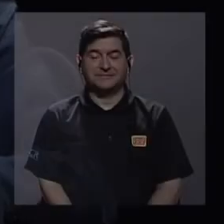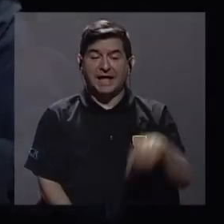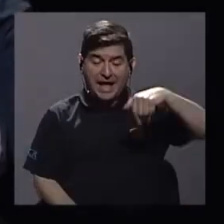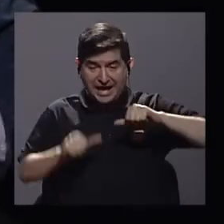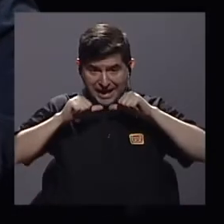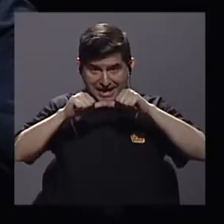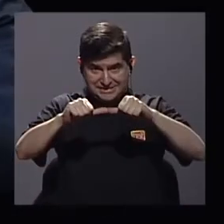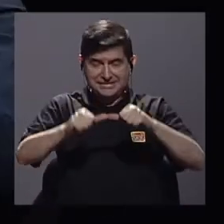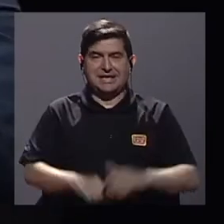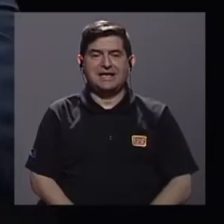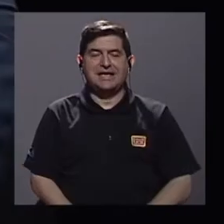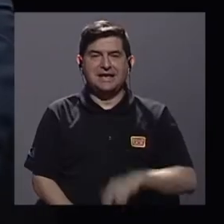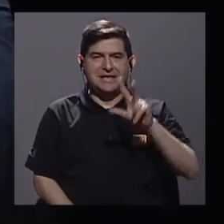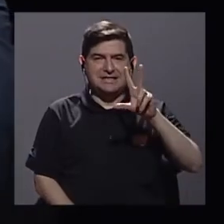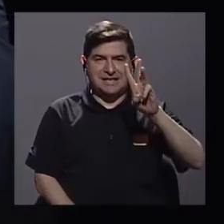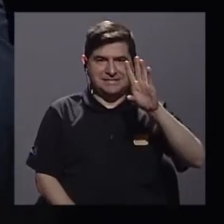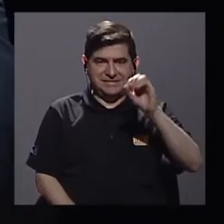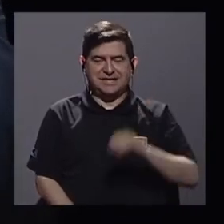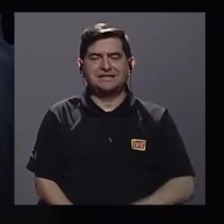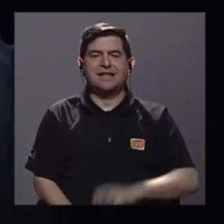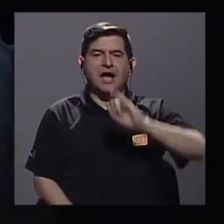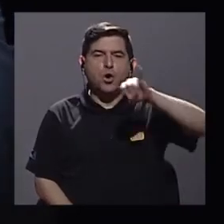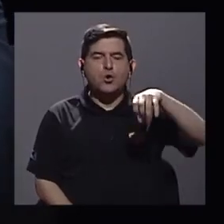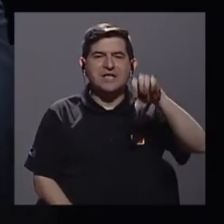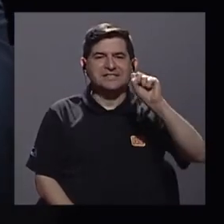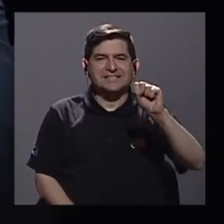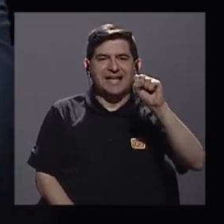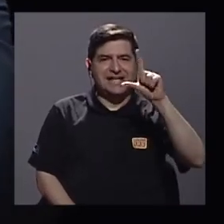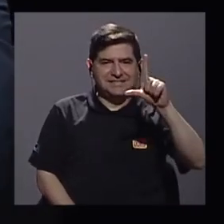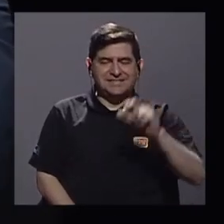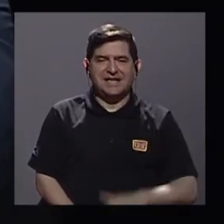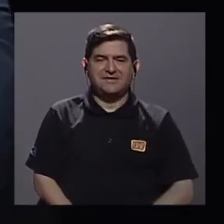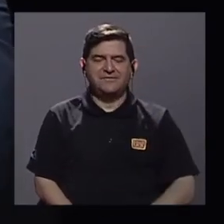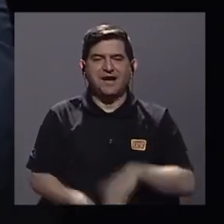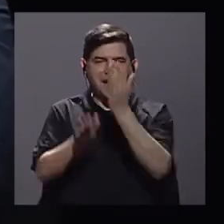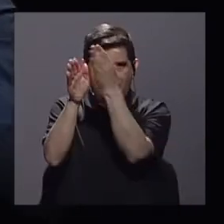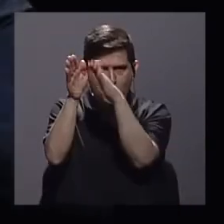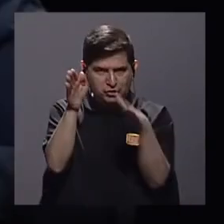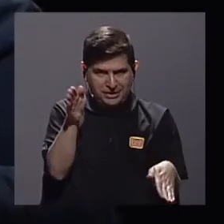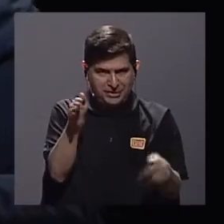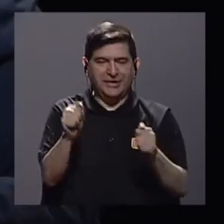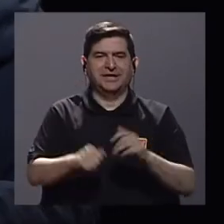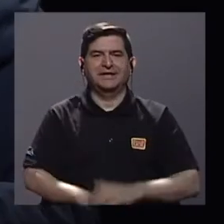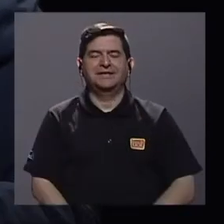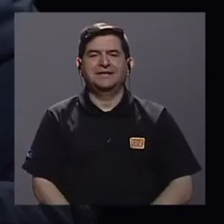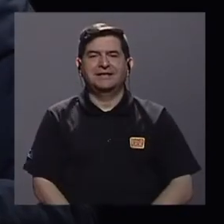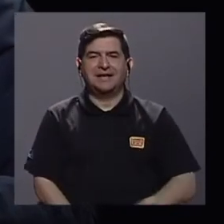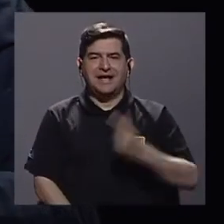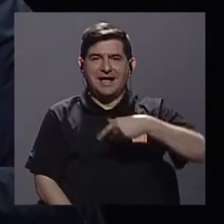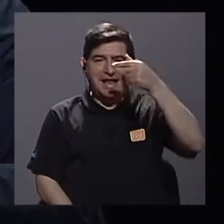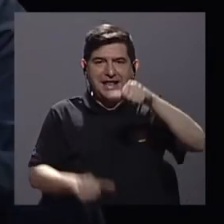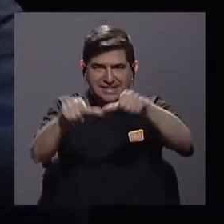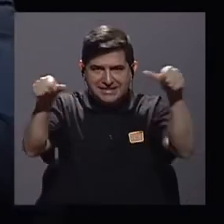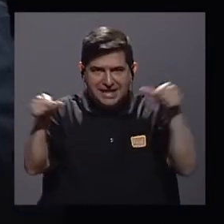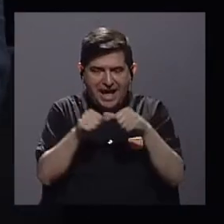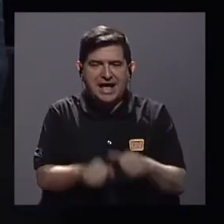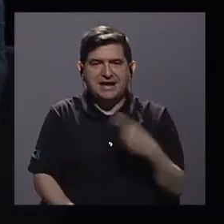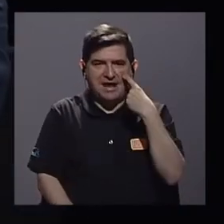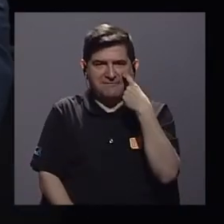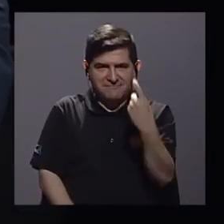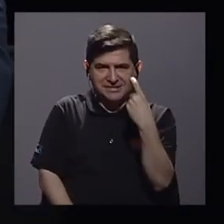Regresamos, estamos en la mesa de 360 con doña Julissa Sáenz Leiva, de Contraloría General de la República, la gerente de área de